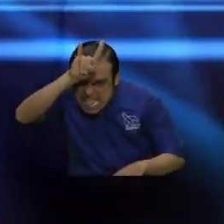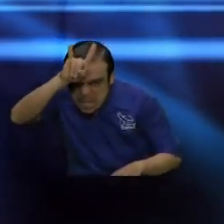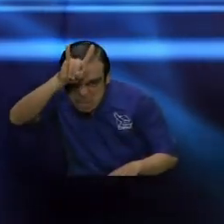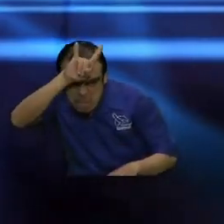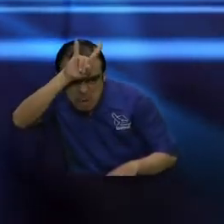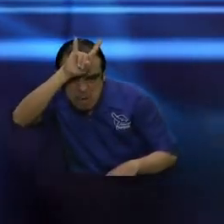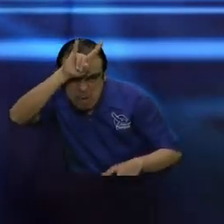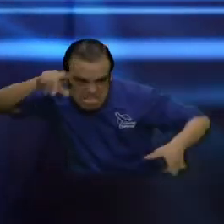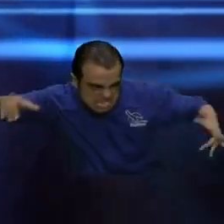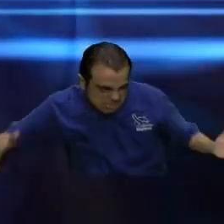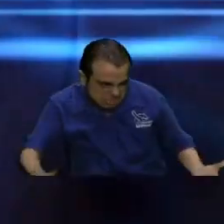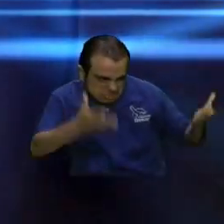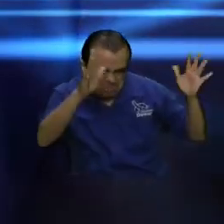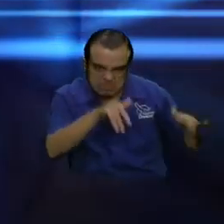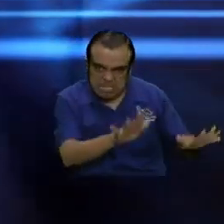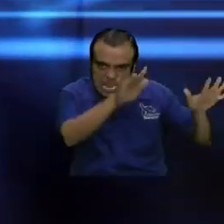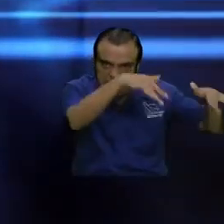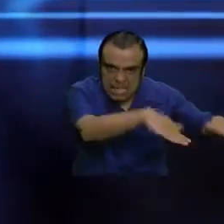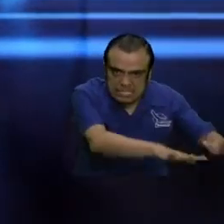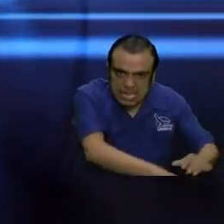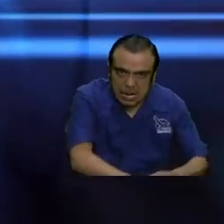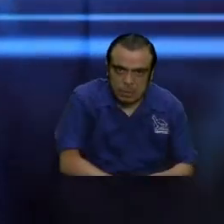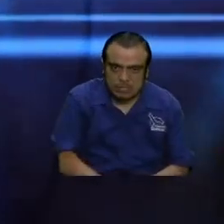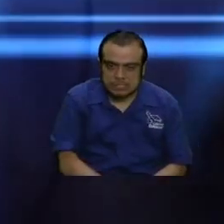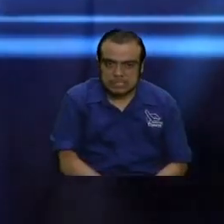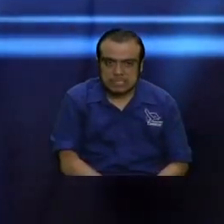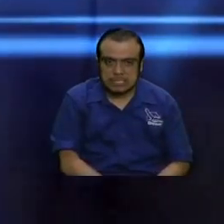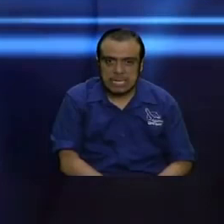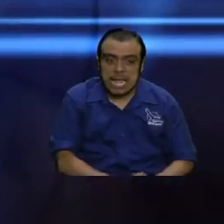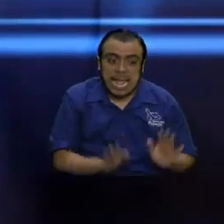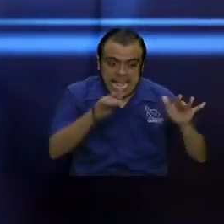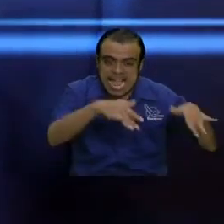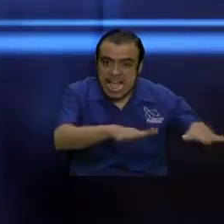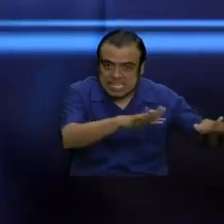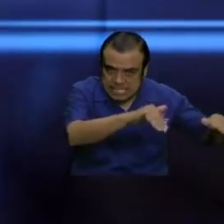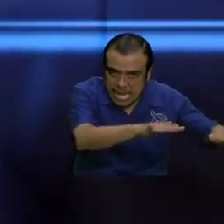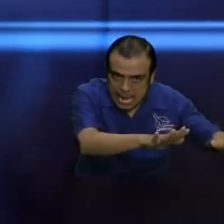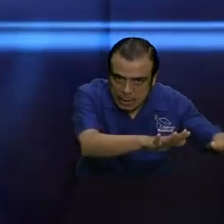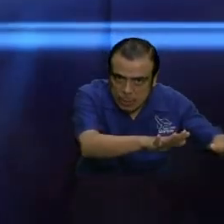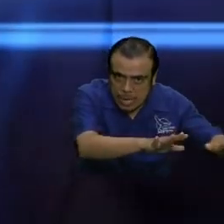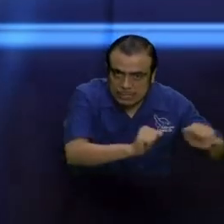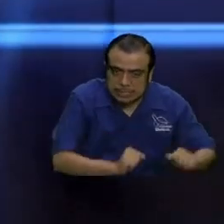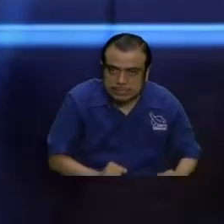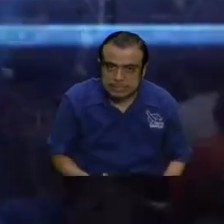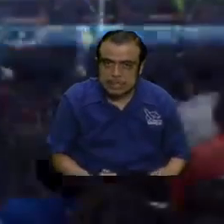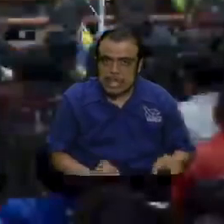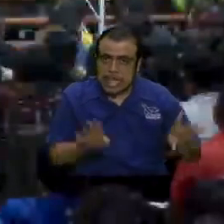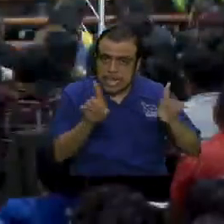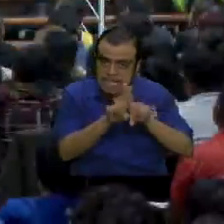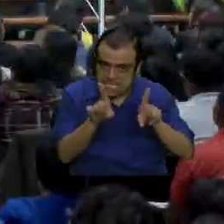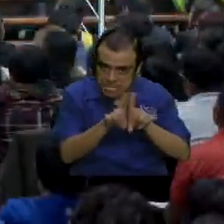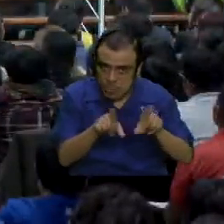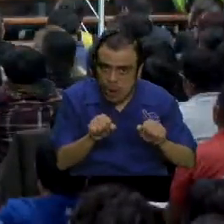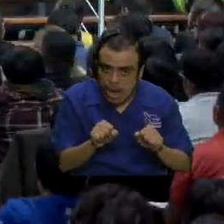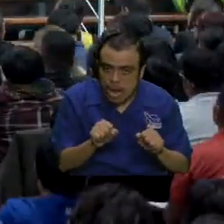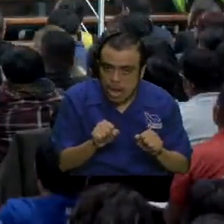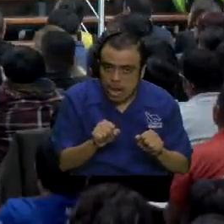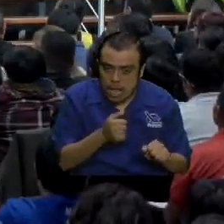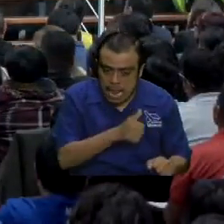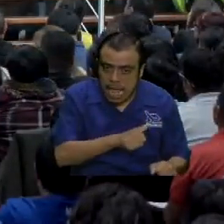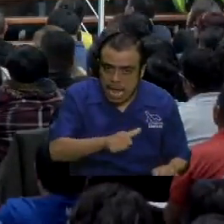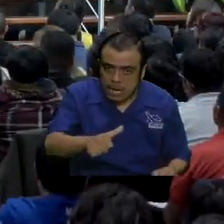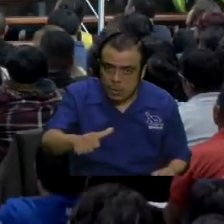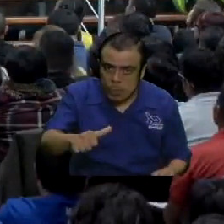levantan las aguas. Y hemos aprendido que las aguas, una de las cosas que es prototipo el agua,